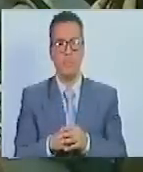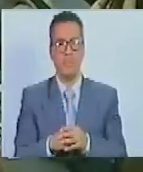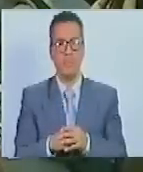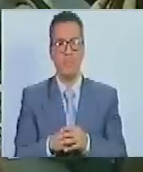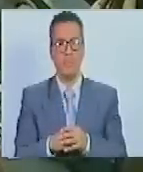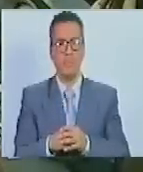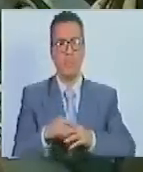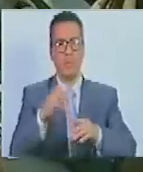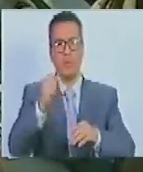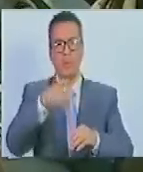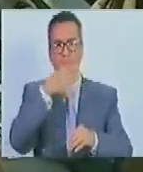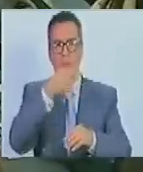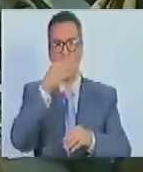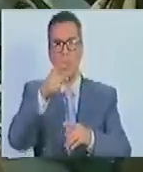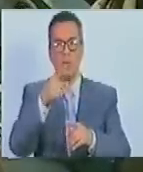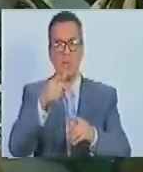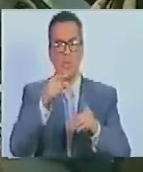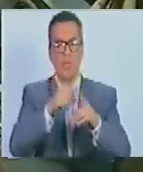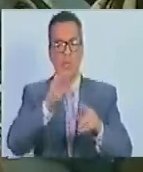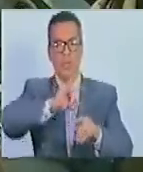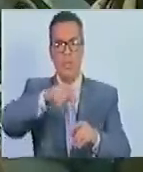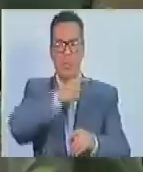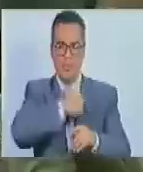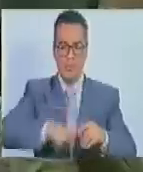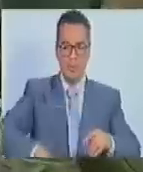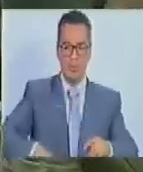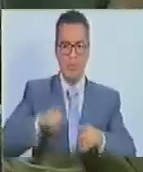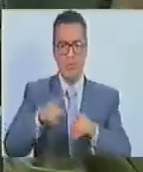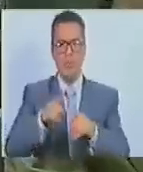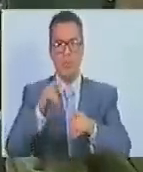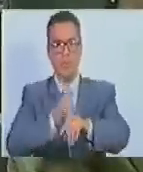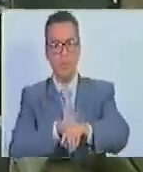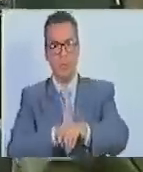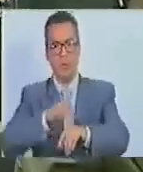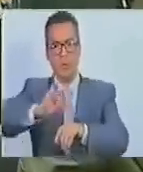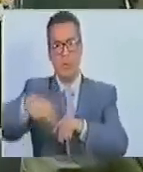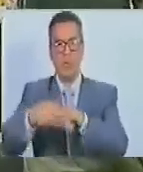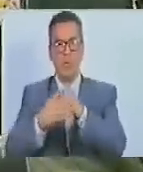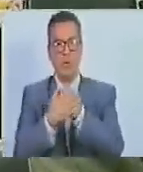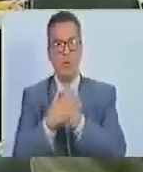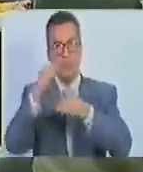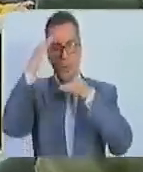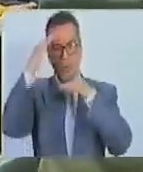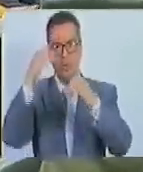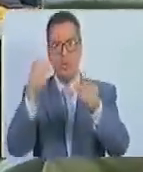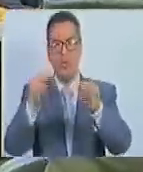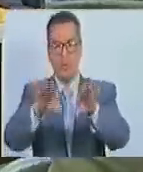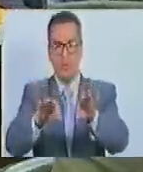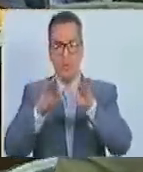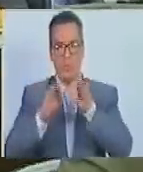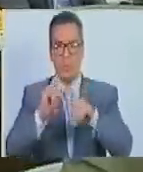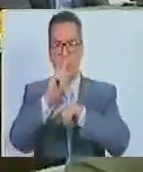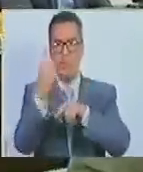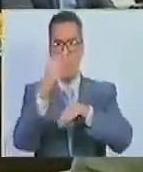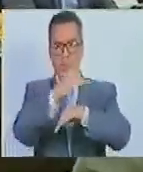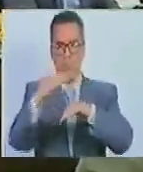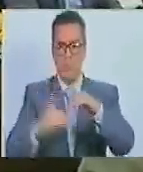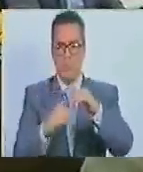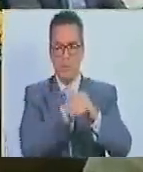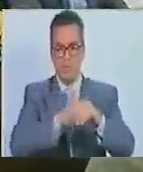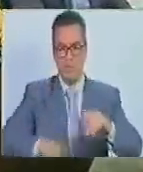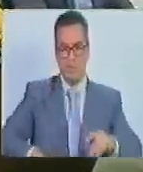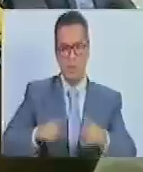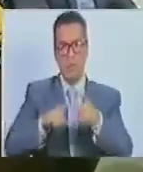Sí, muy buenas tardes, Ciudadano Presidente, Doctor Jorge Rodríguez. Un saludo muy especial al primer Vicepresidente,